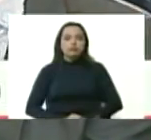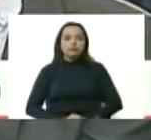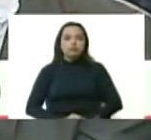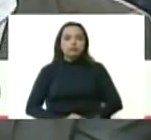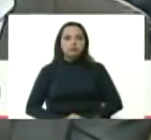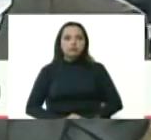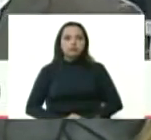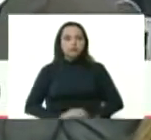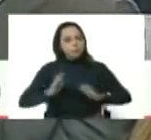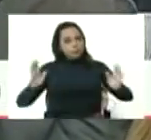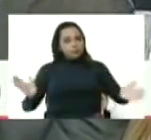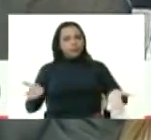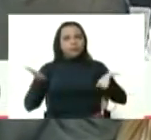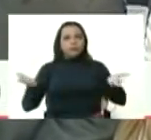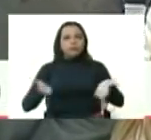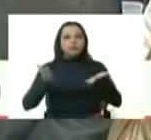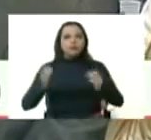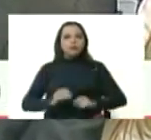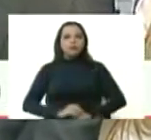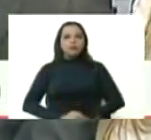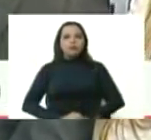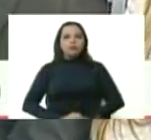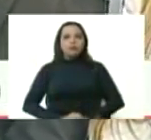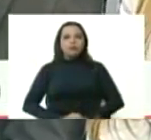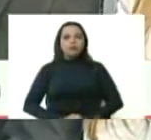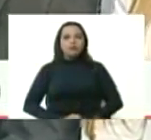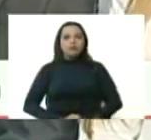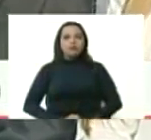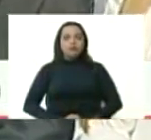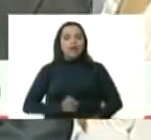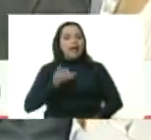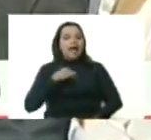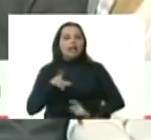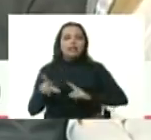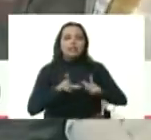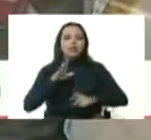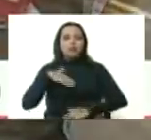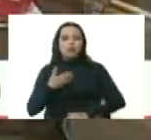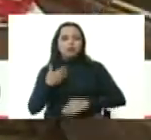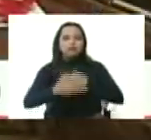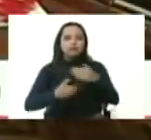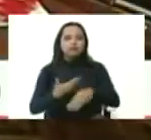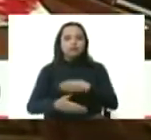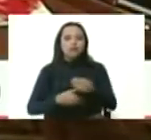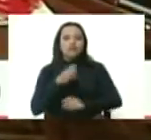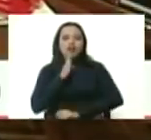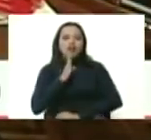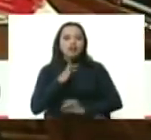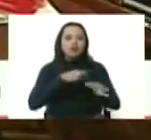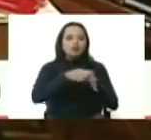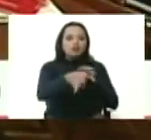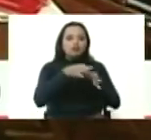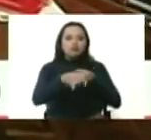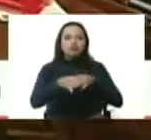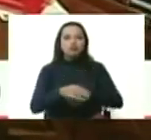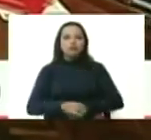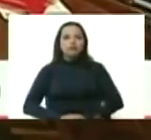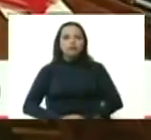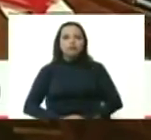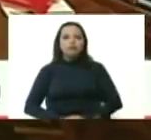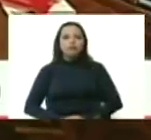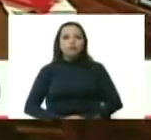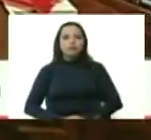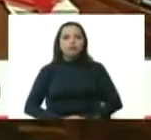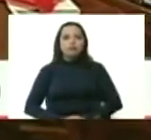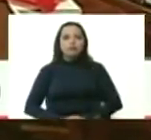anímense pues estamos preparados para avanzar en la criptobanca vinculada